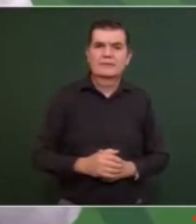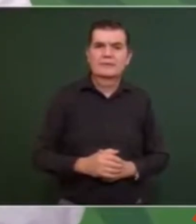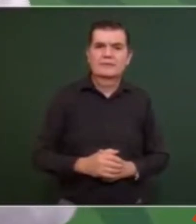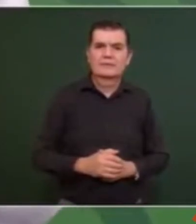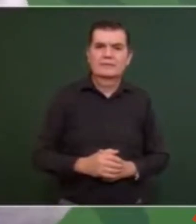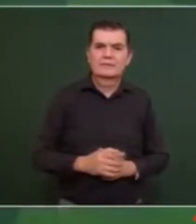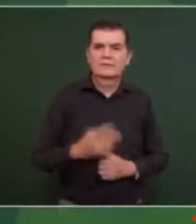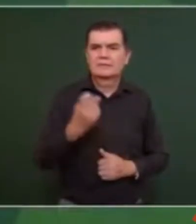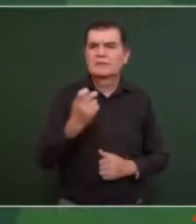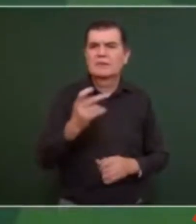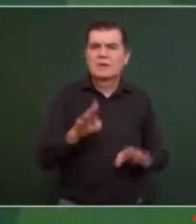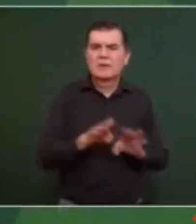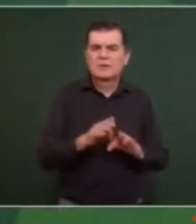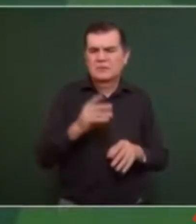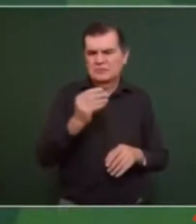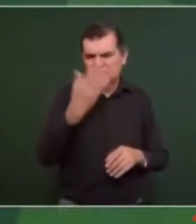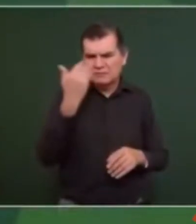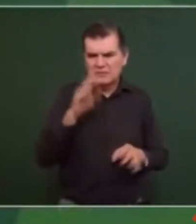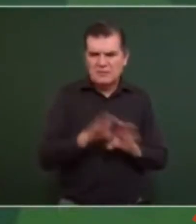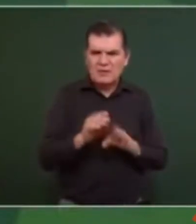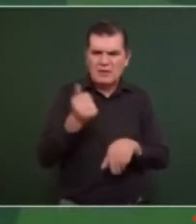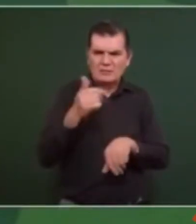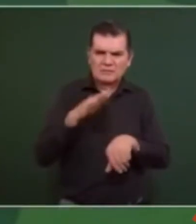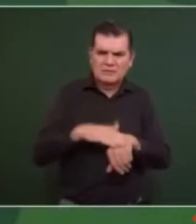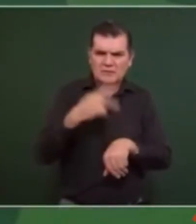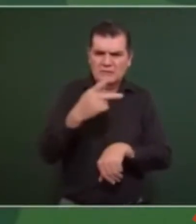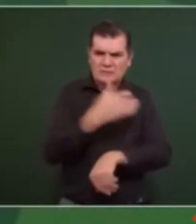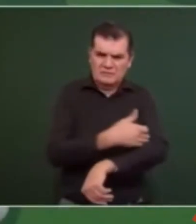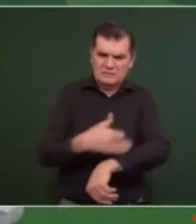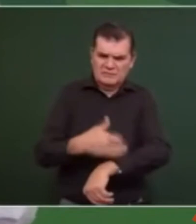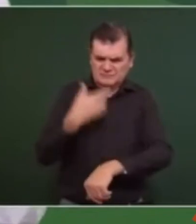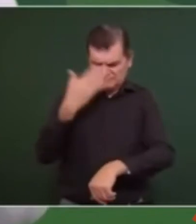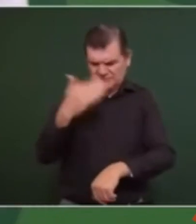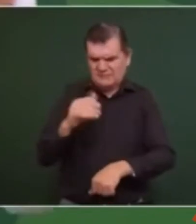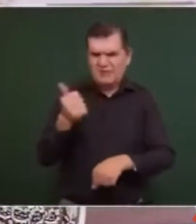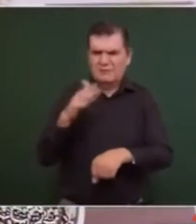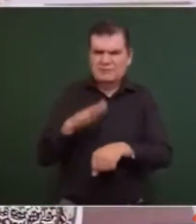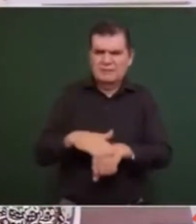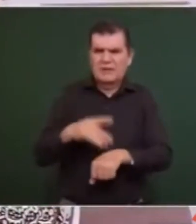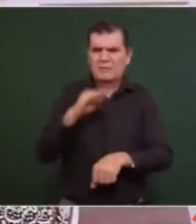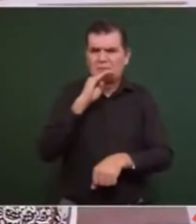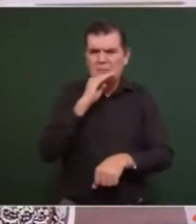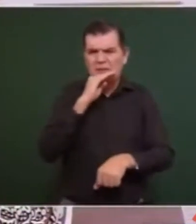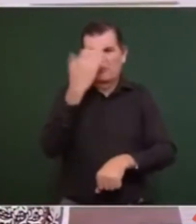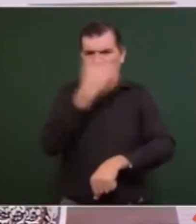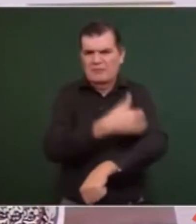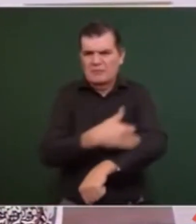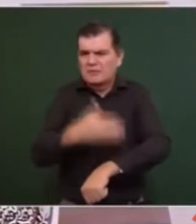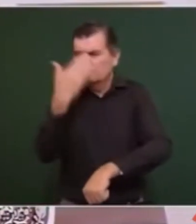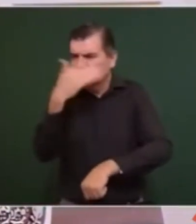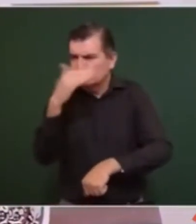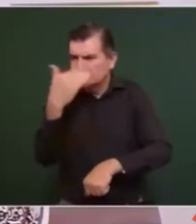¿cómo no van a saber administrar las familias, las madres de familias,